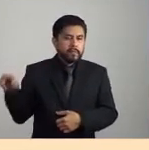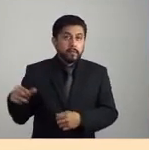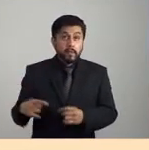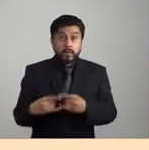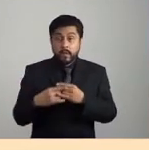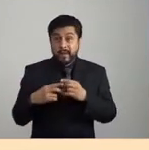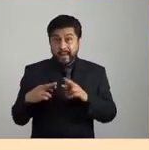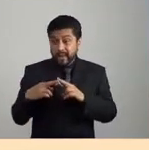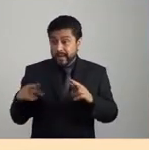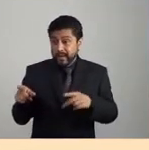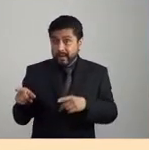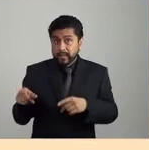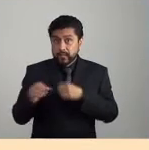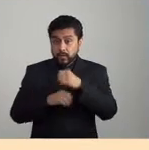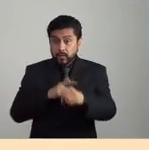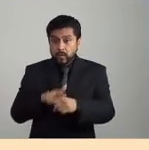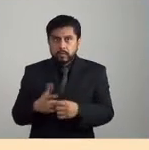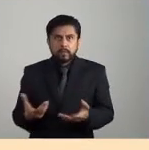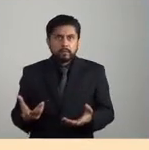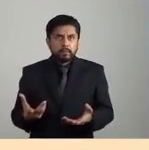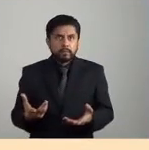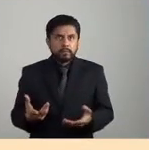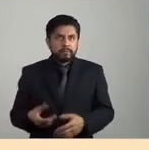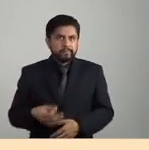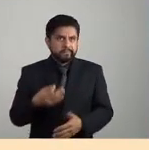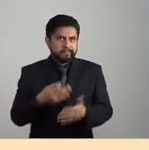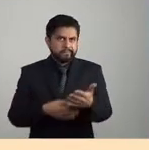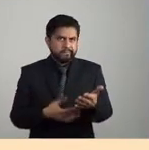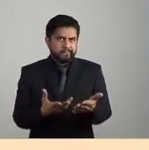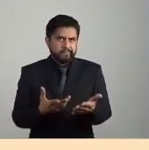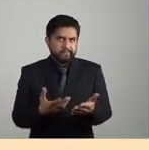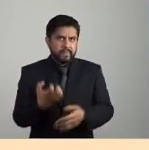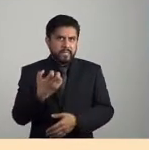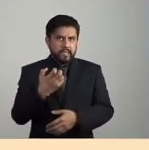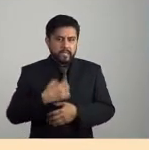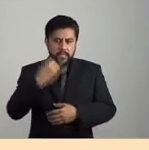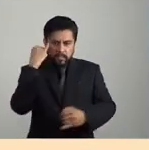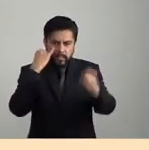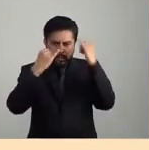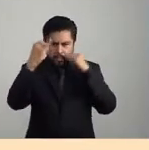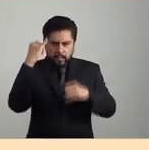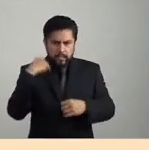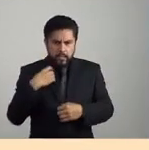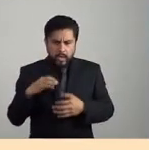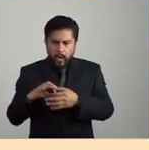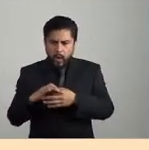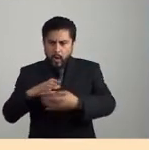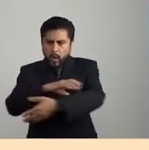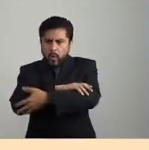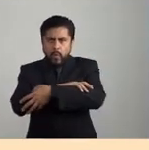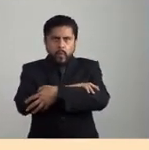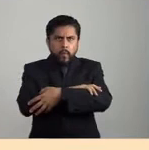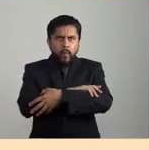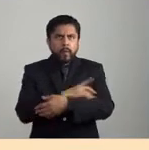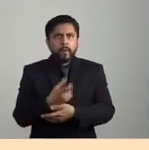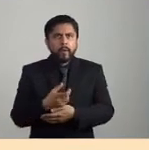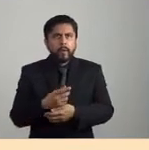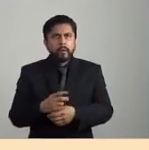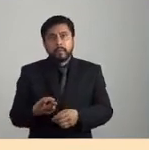interdependencia, ¿no?, niega ese sentido compartido, recíproco,